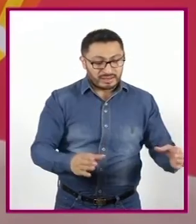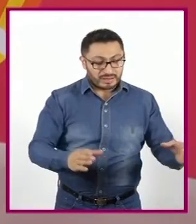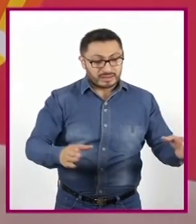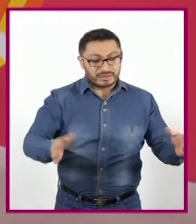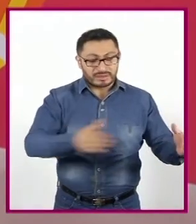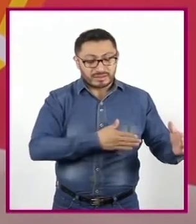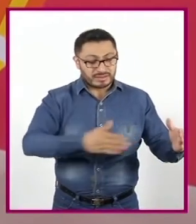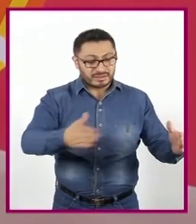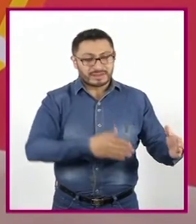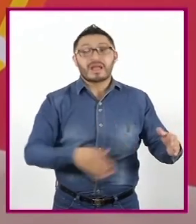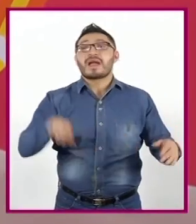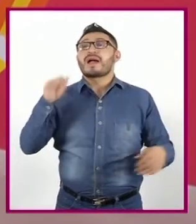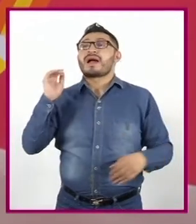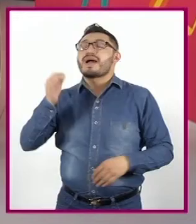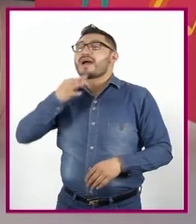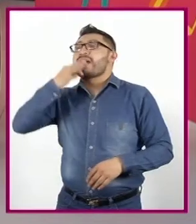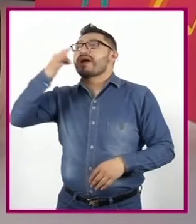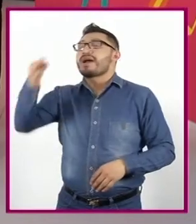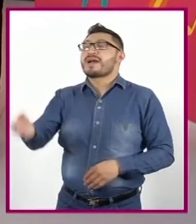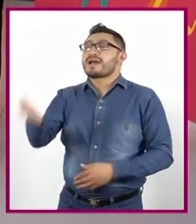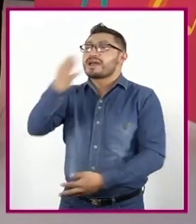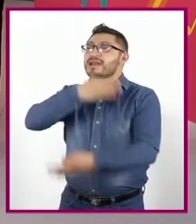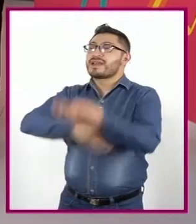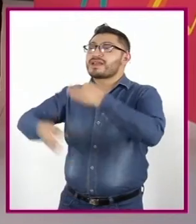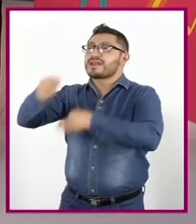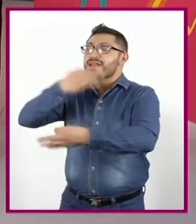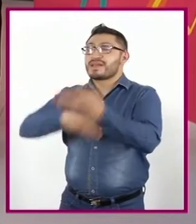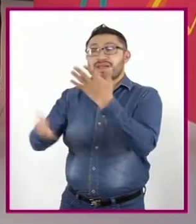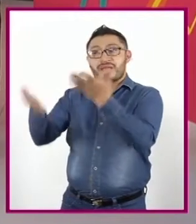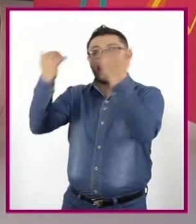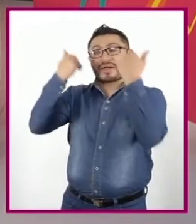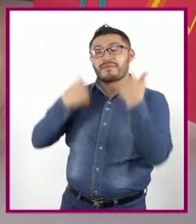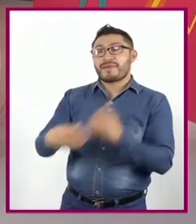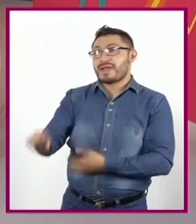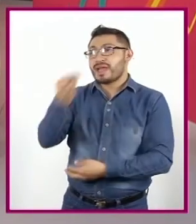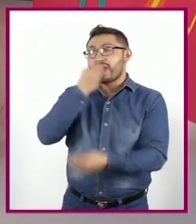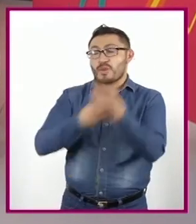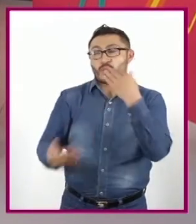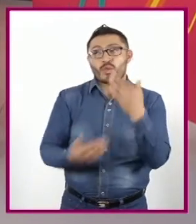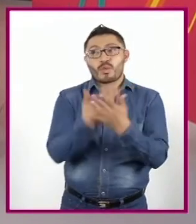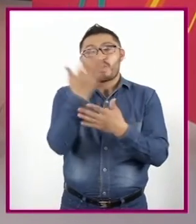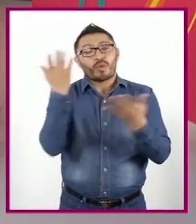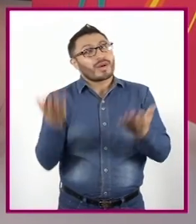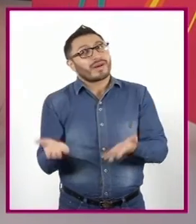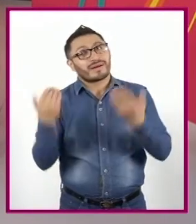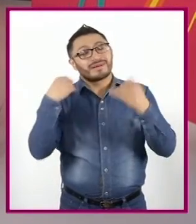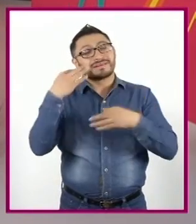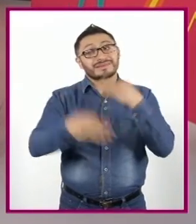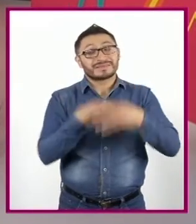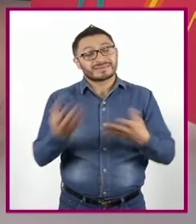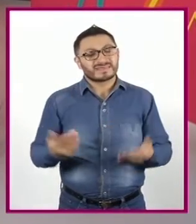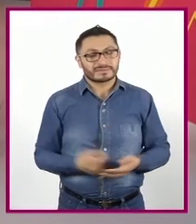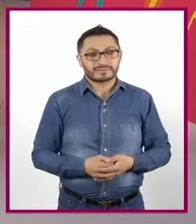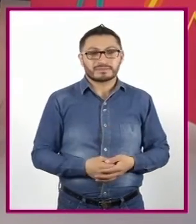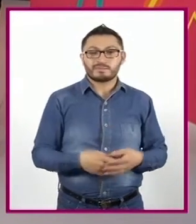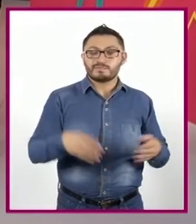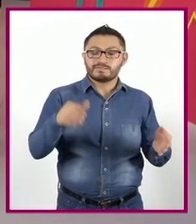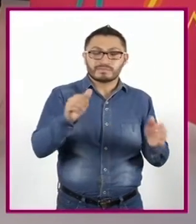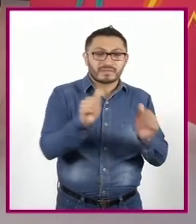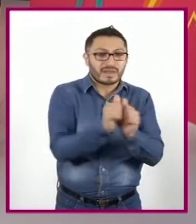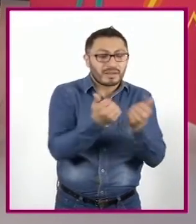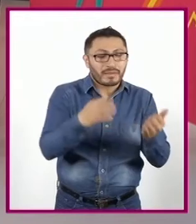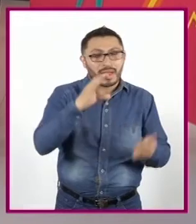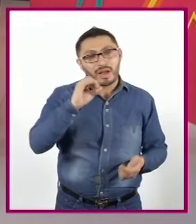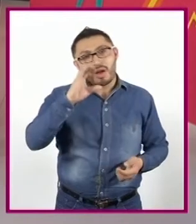desayunar Todos A desayunar Los cocole Son De mis